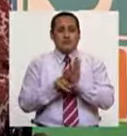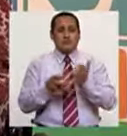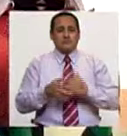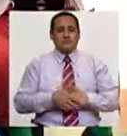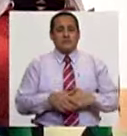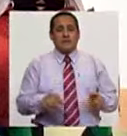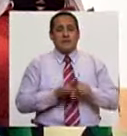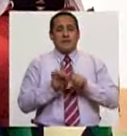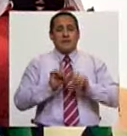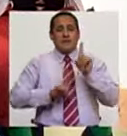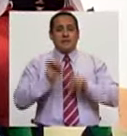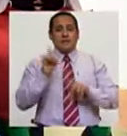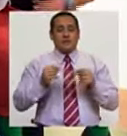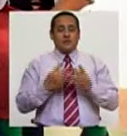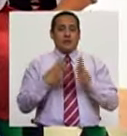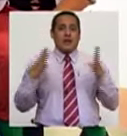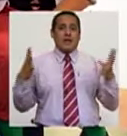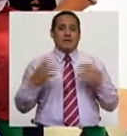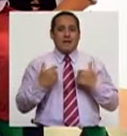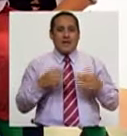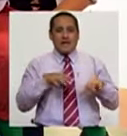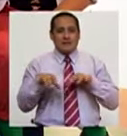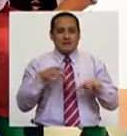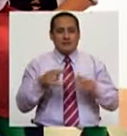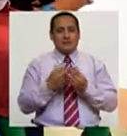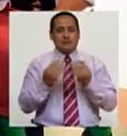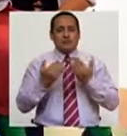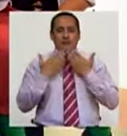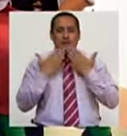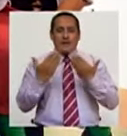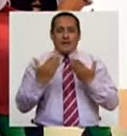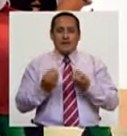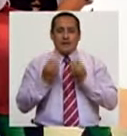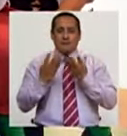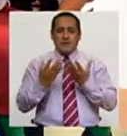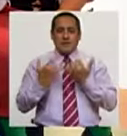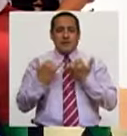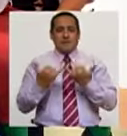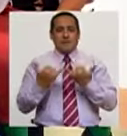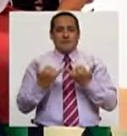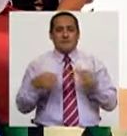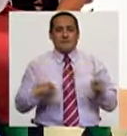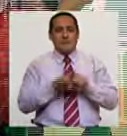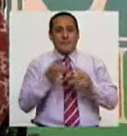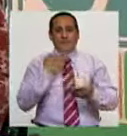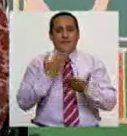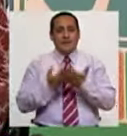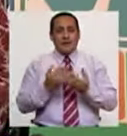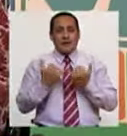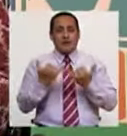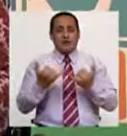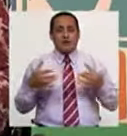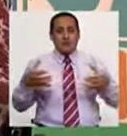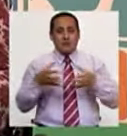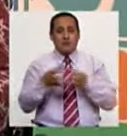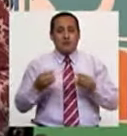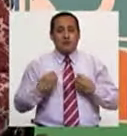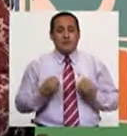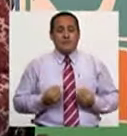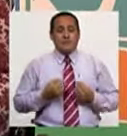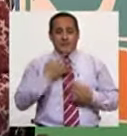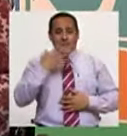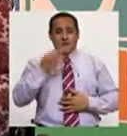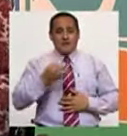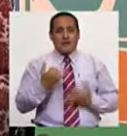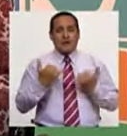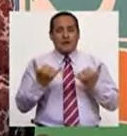Y además es algo grandioso lo que están haciendo. Muchísimas gracias, chicos, de verdad. gracias. Gracias, Andrita Carlos. Encantados. Nos